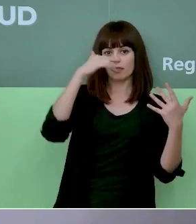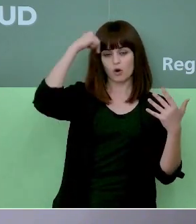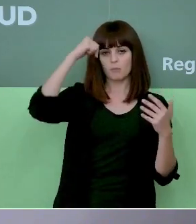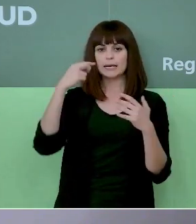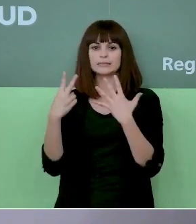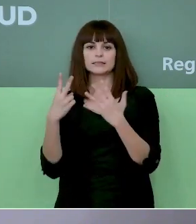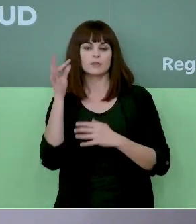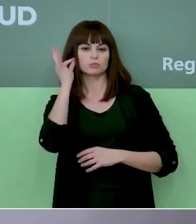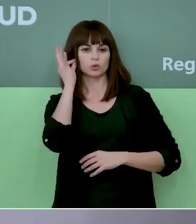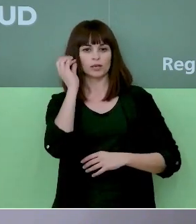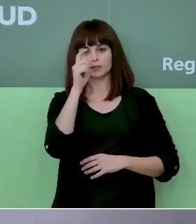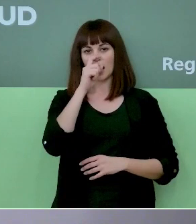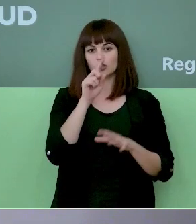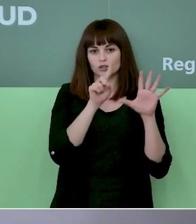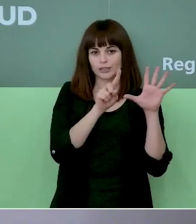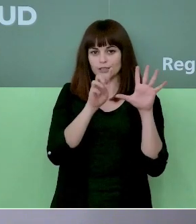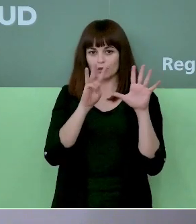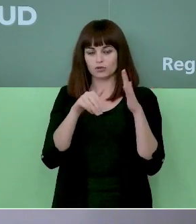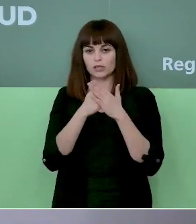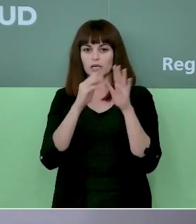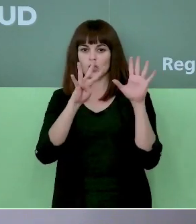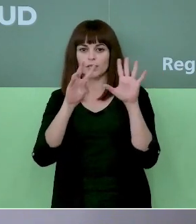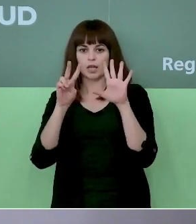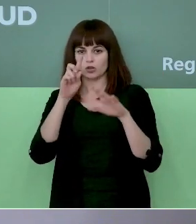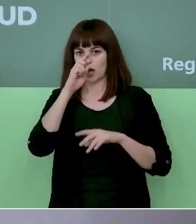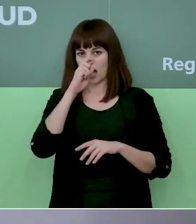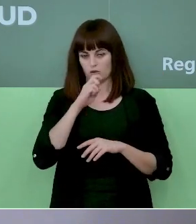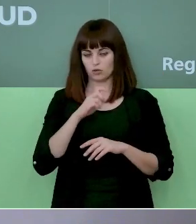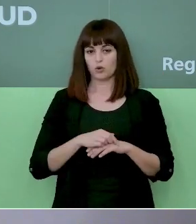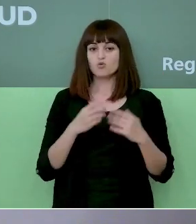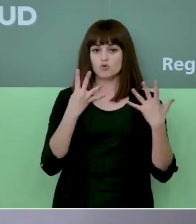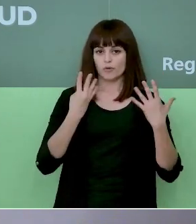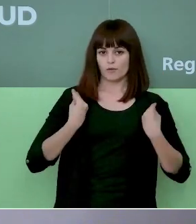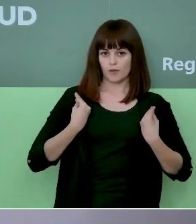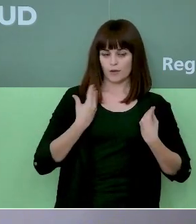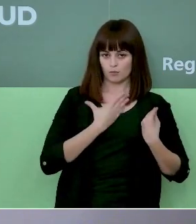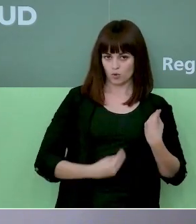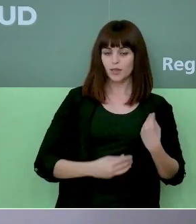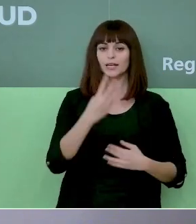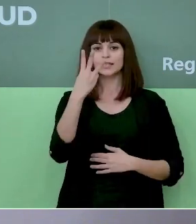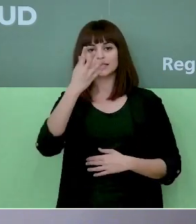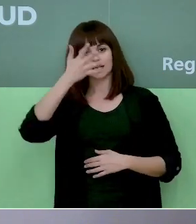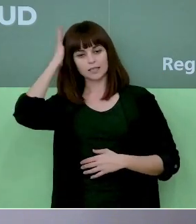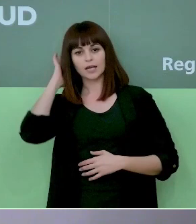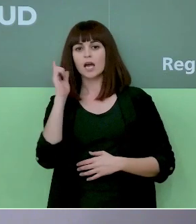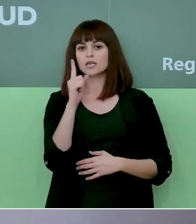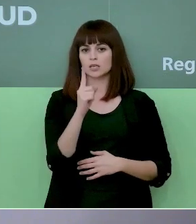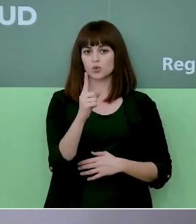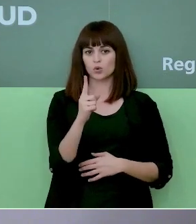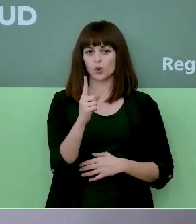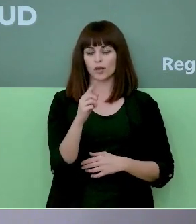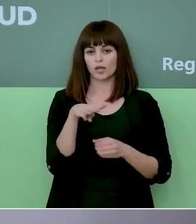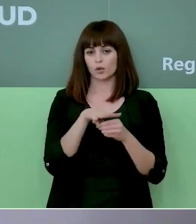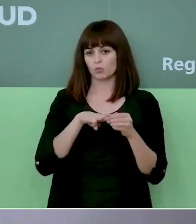7 mujeres de 68 a 92 años, 9 de ellos de Murcia, 3 de Cartagena y 1 de cada uno de los